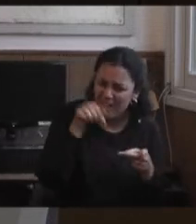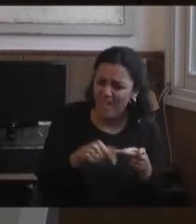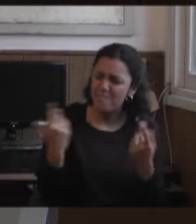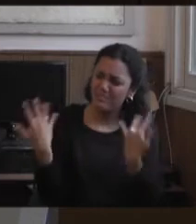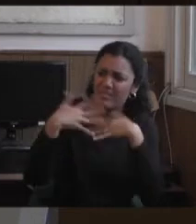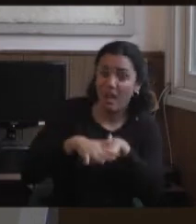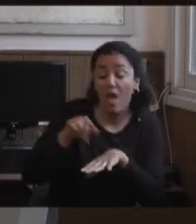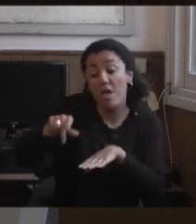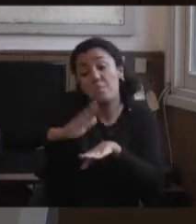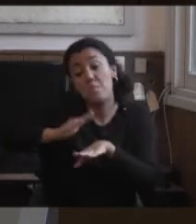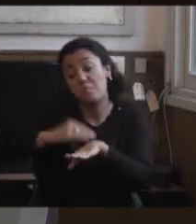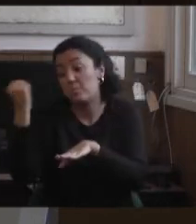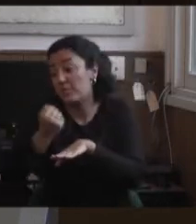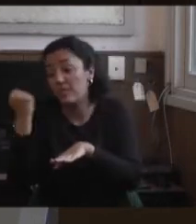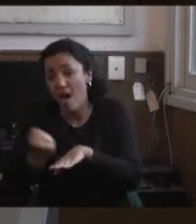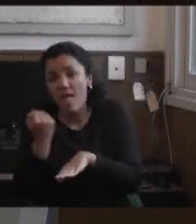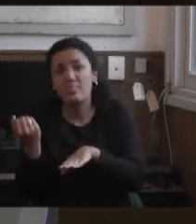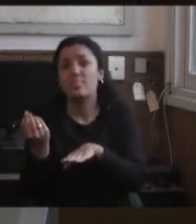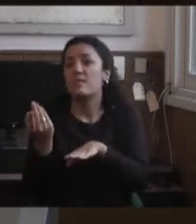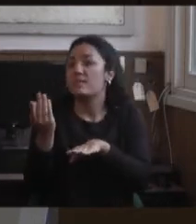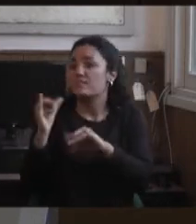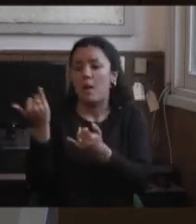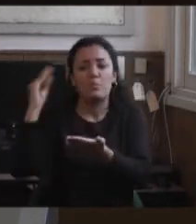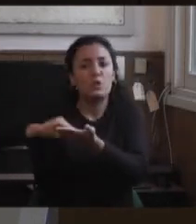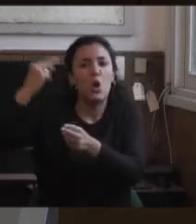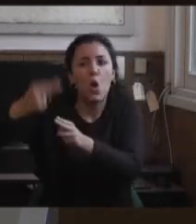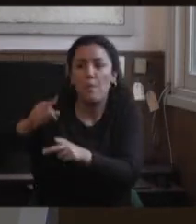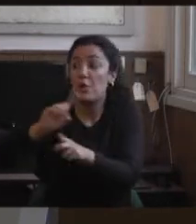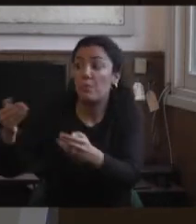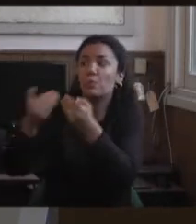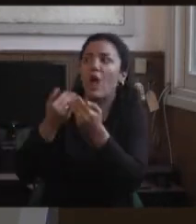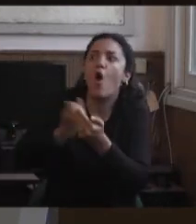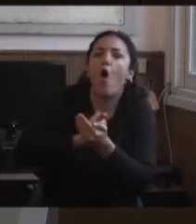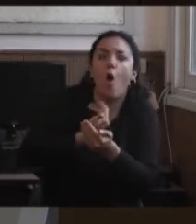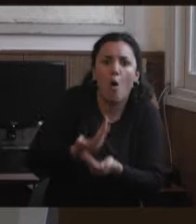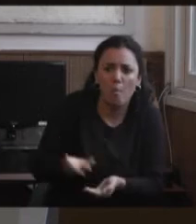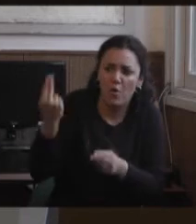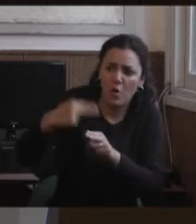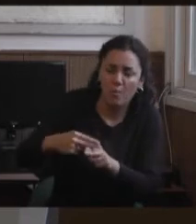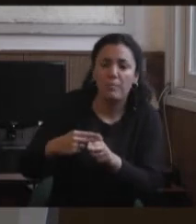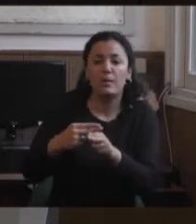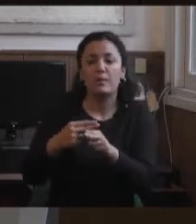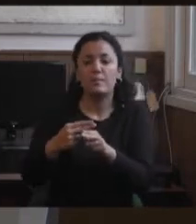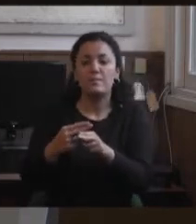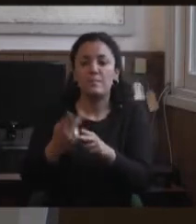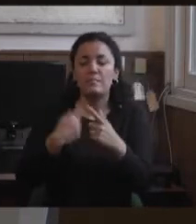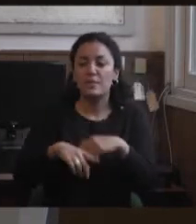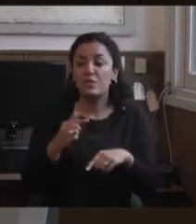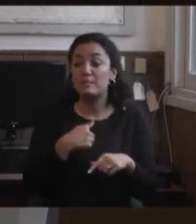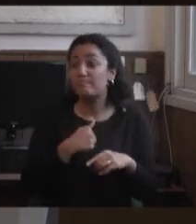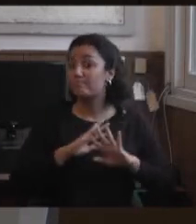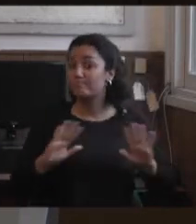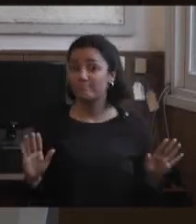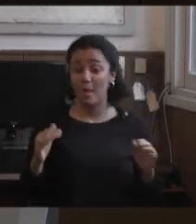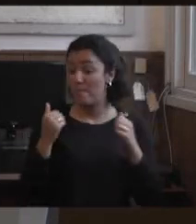momento fue importante que lo decidieron, no nos consultaron, y lo otro es que hacíamos desde adentro con eso. Así que podríamos